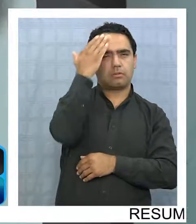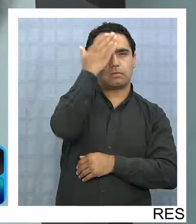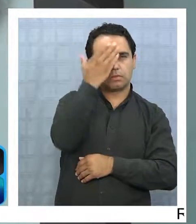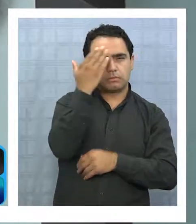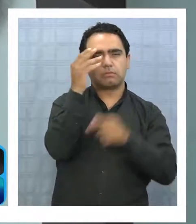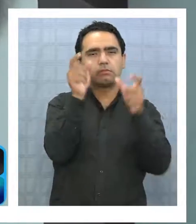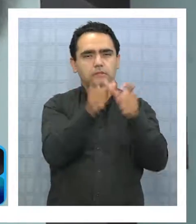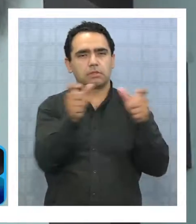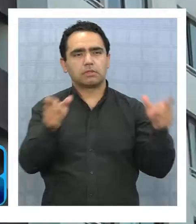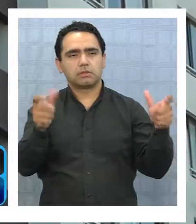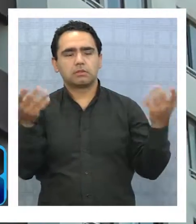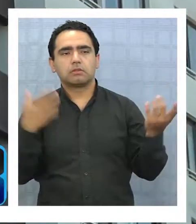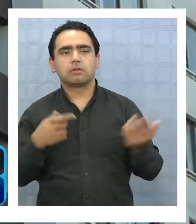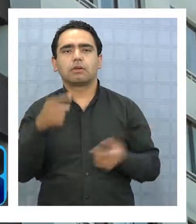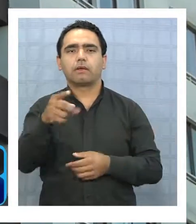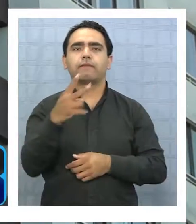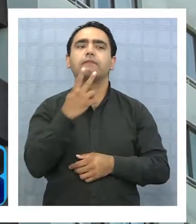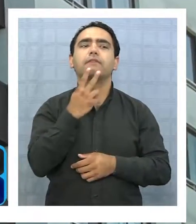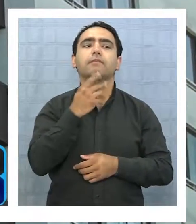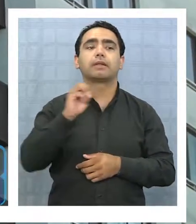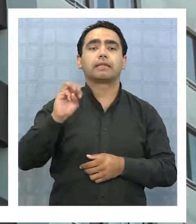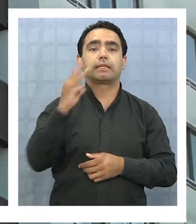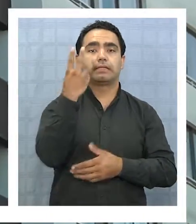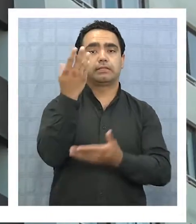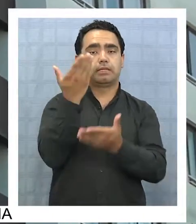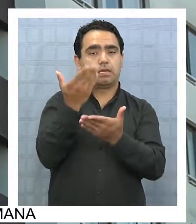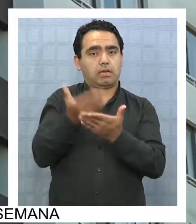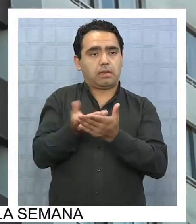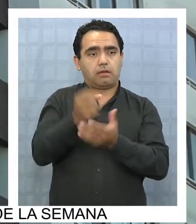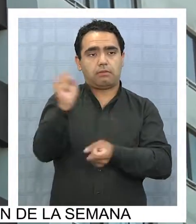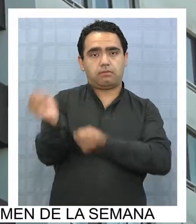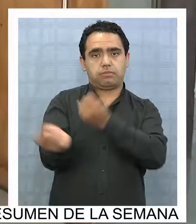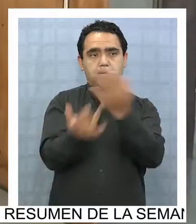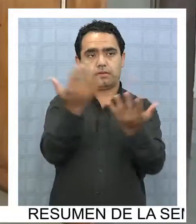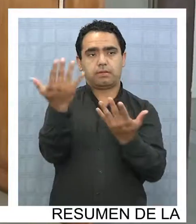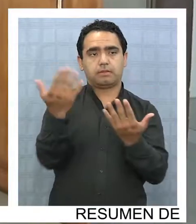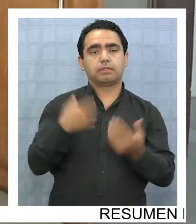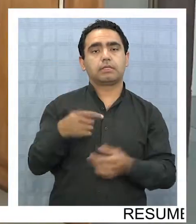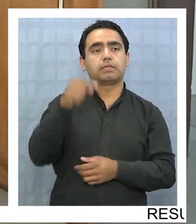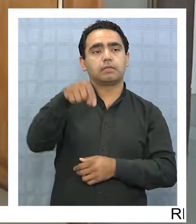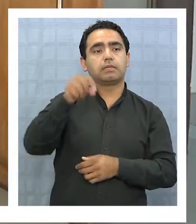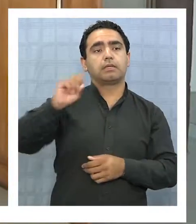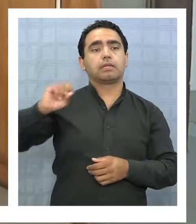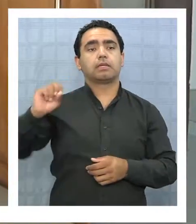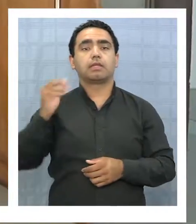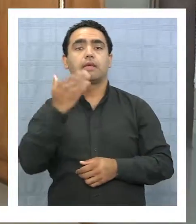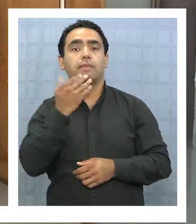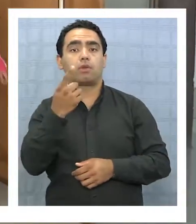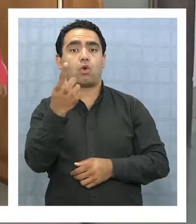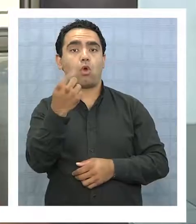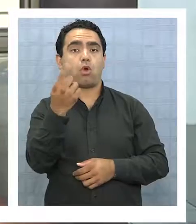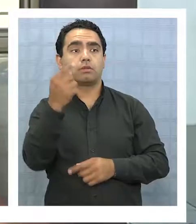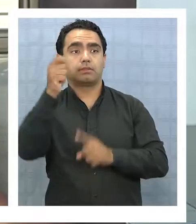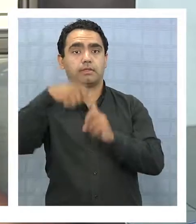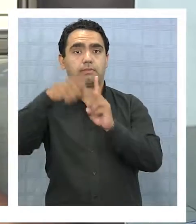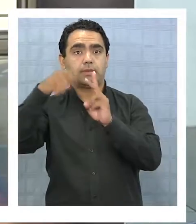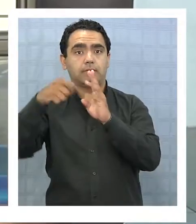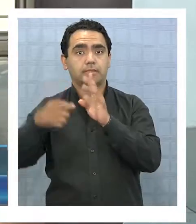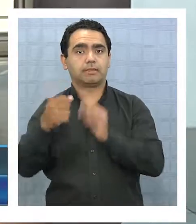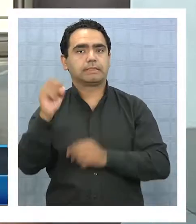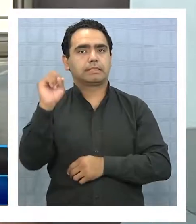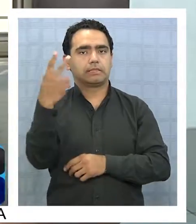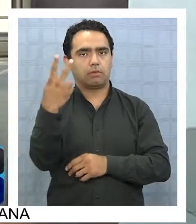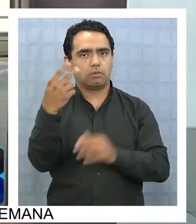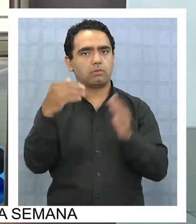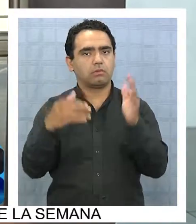y no es para menos, pues es el tercer siniestro desde que se levantó el edificio y el segundo en menos de 11 meses Sería importante